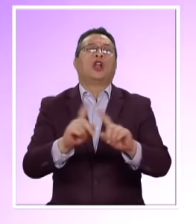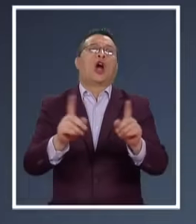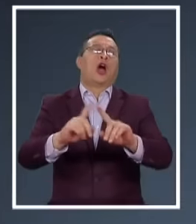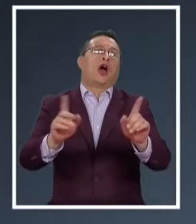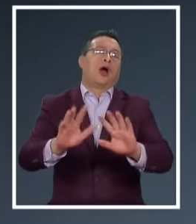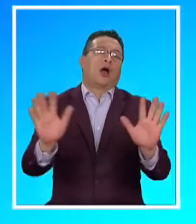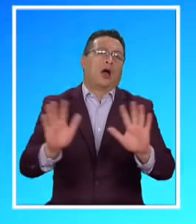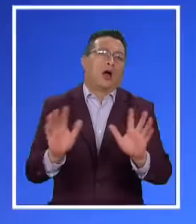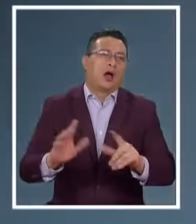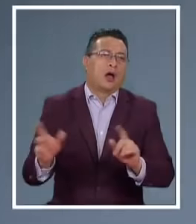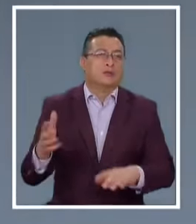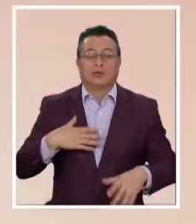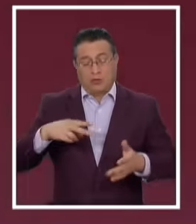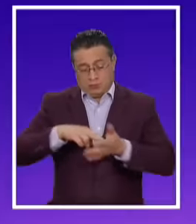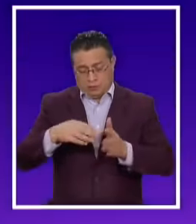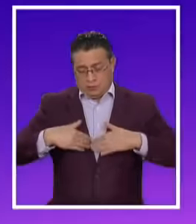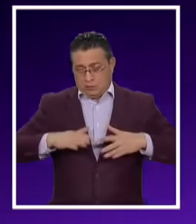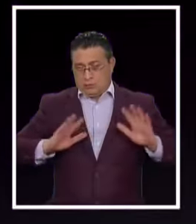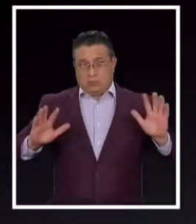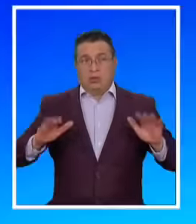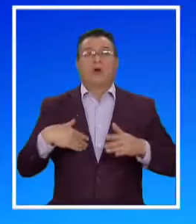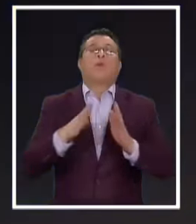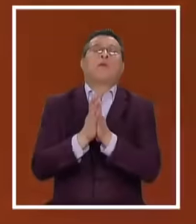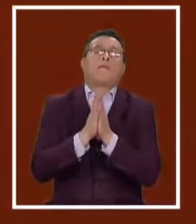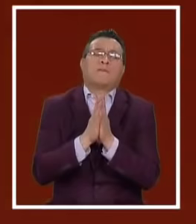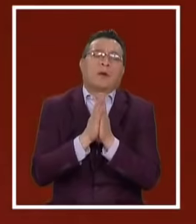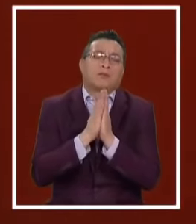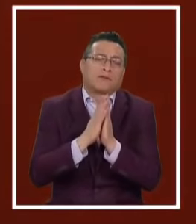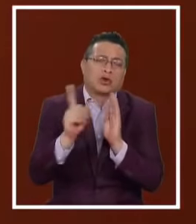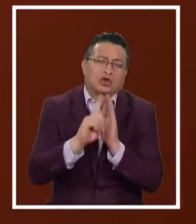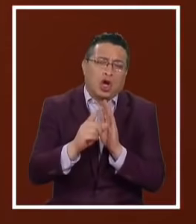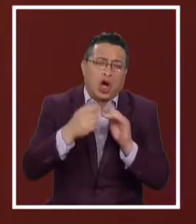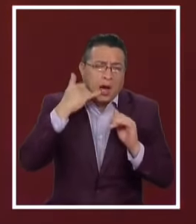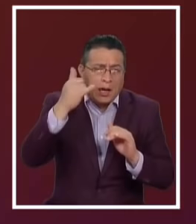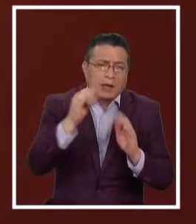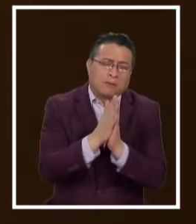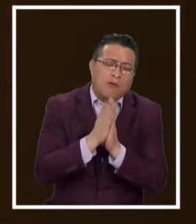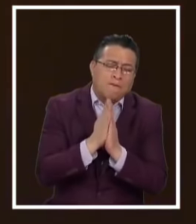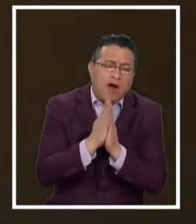qué? ¿Problema de hierro? Te lo suplico Por favor No llame a los carabineros